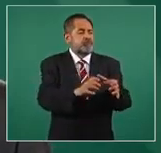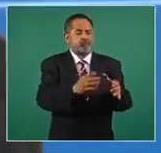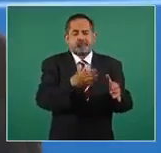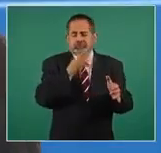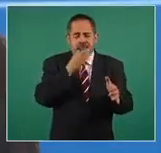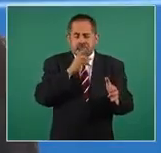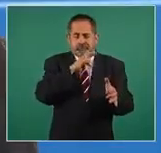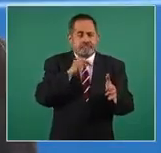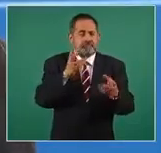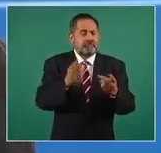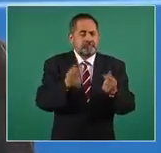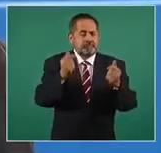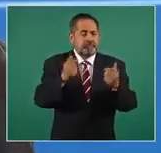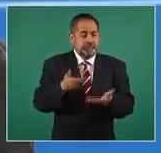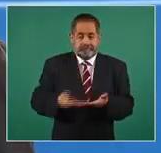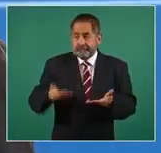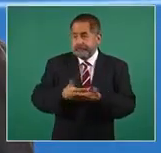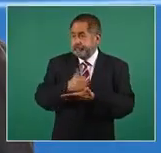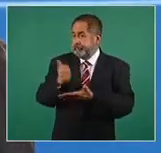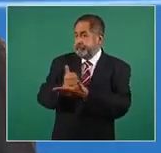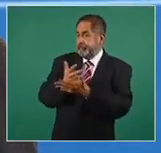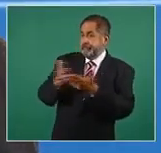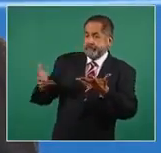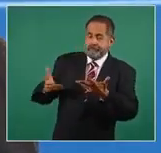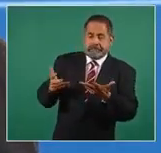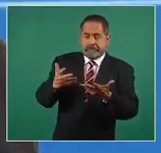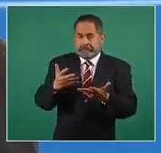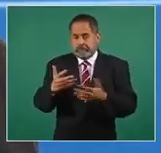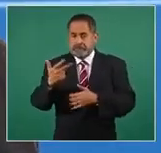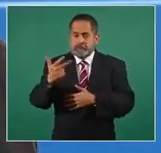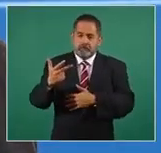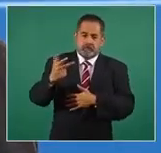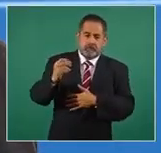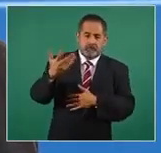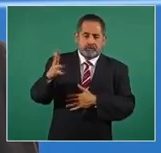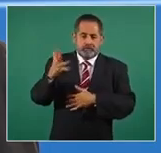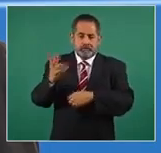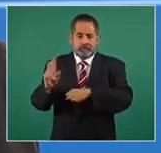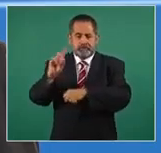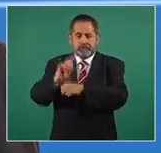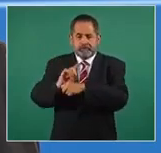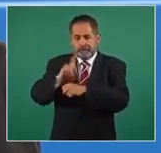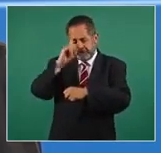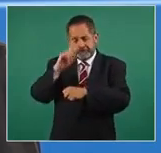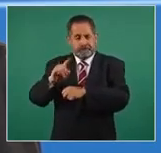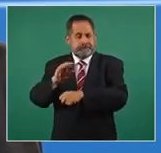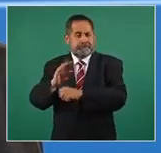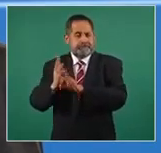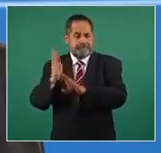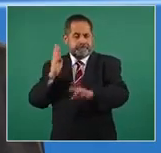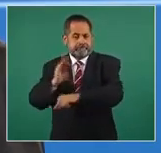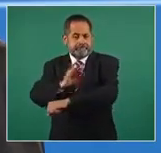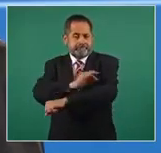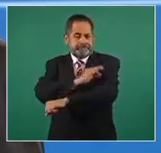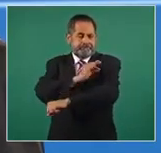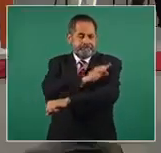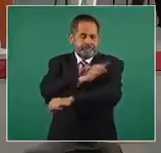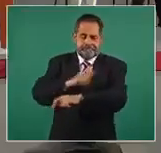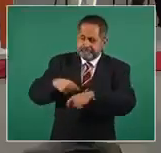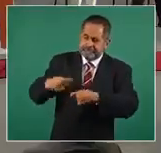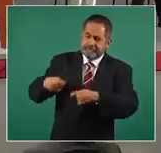esto nos está llevando hasta ocho o diez días para cubrir en cada entidad federativa el bloque de la población